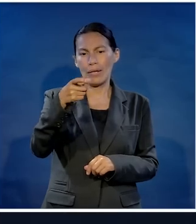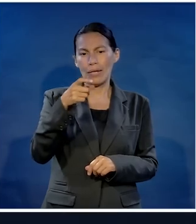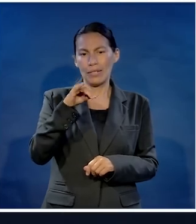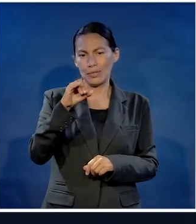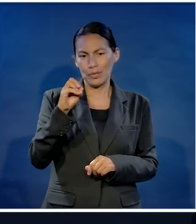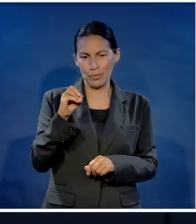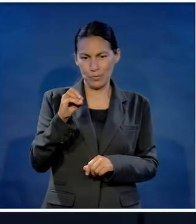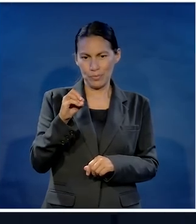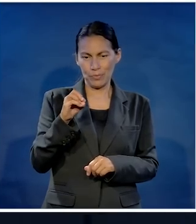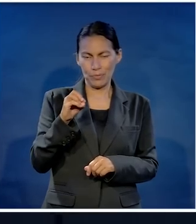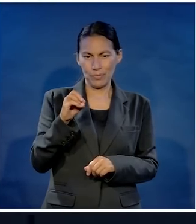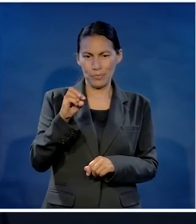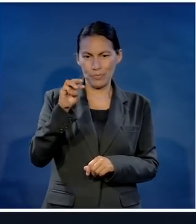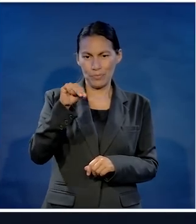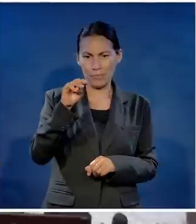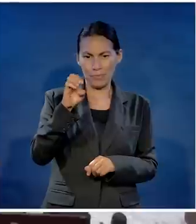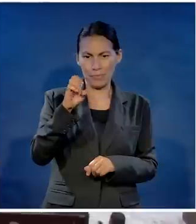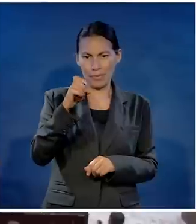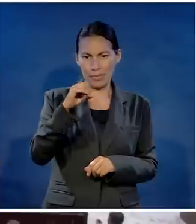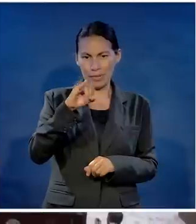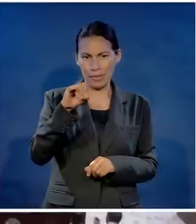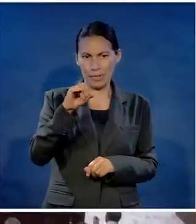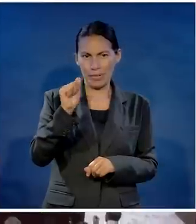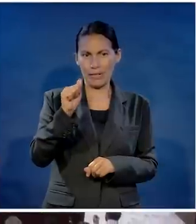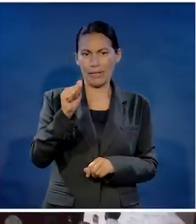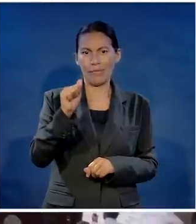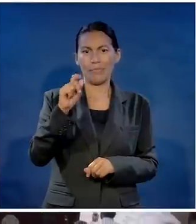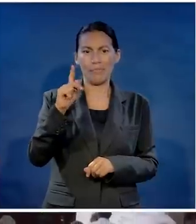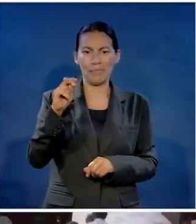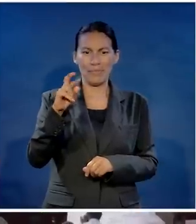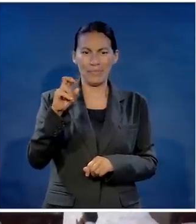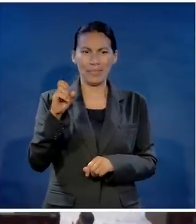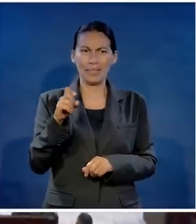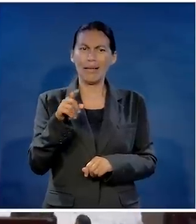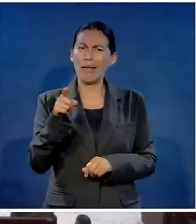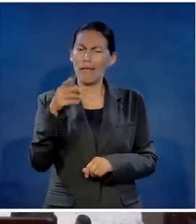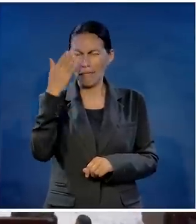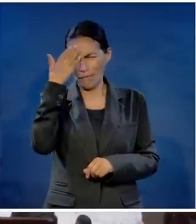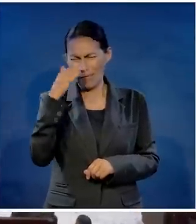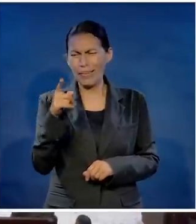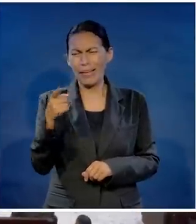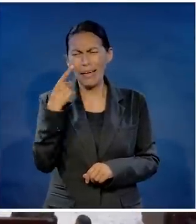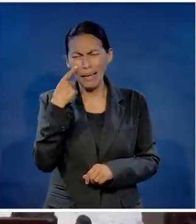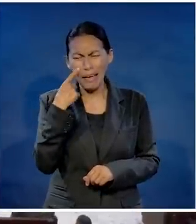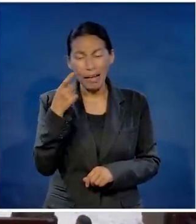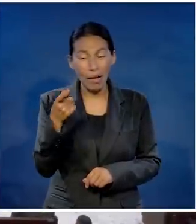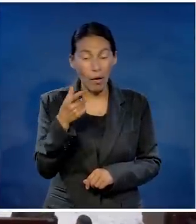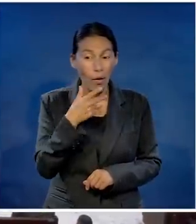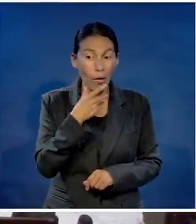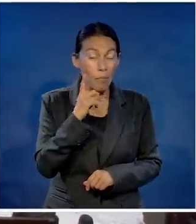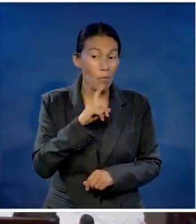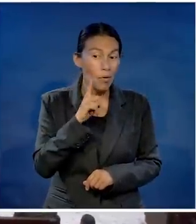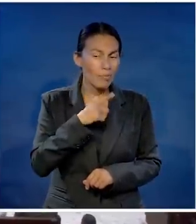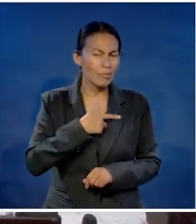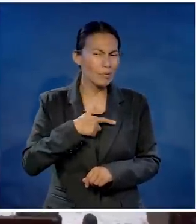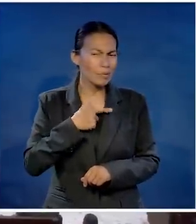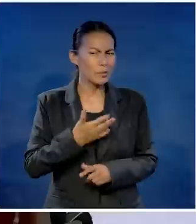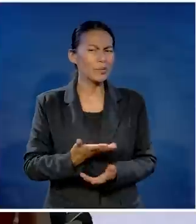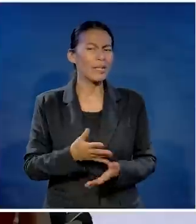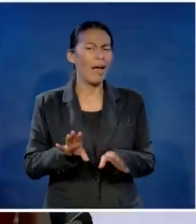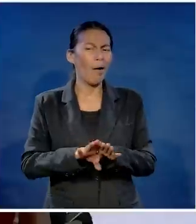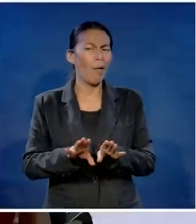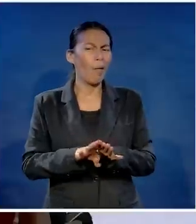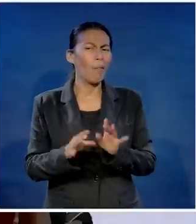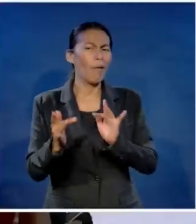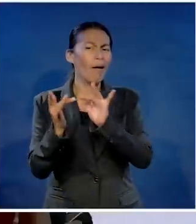Alecio Mejía Pérez le dije Alecio fíjate que esta muchacha llámame la atención dame un tip